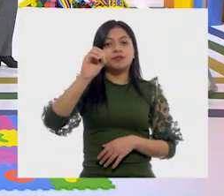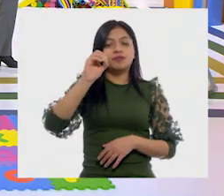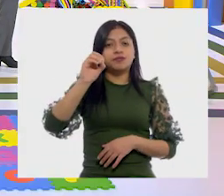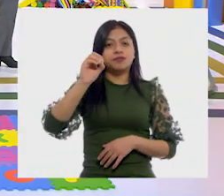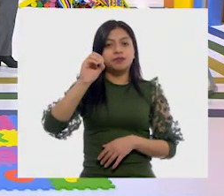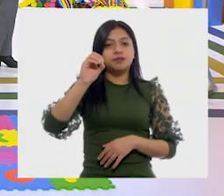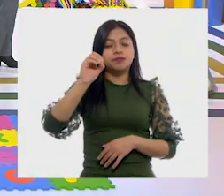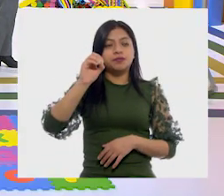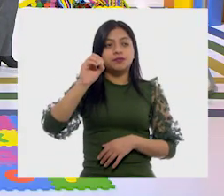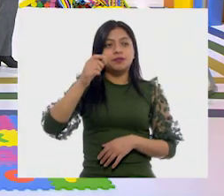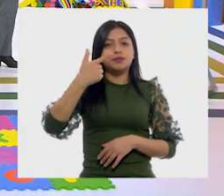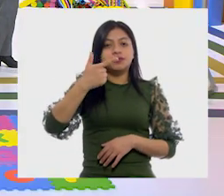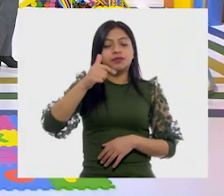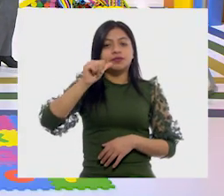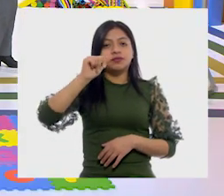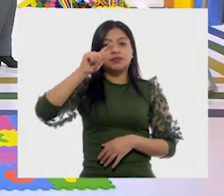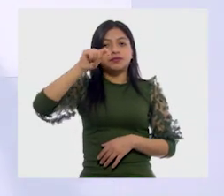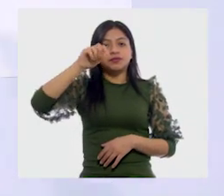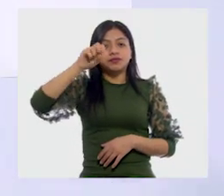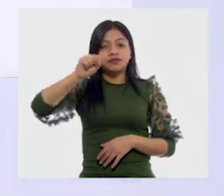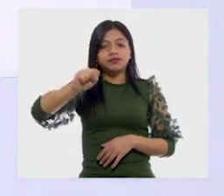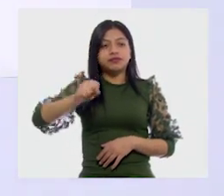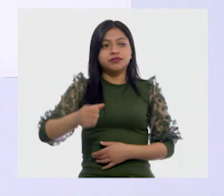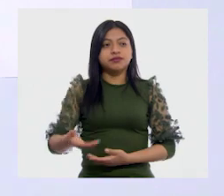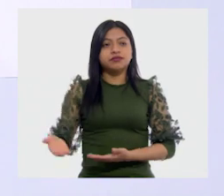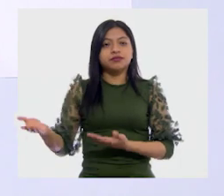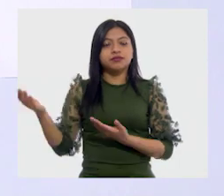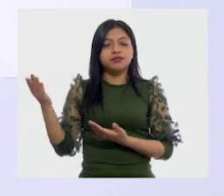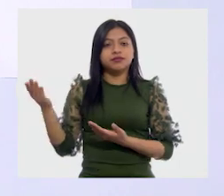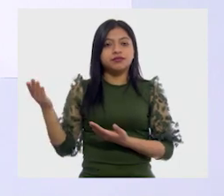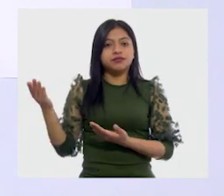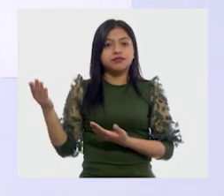Una O. Y una S. S. Exacto. Gatos.